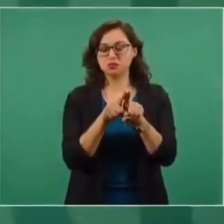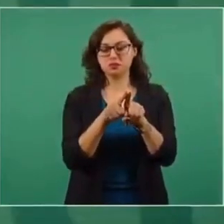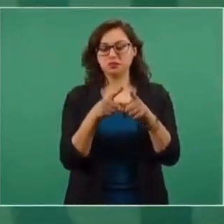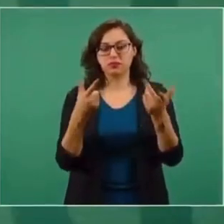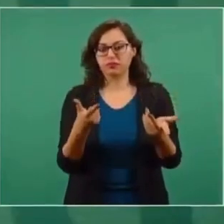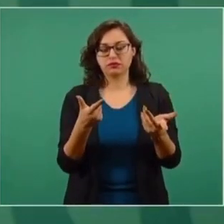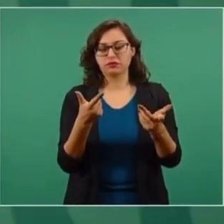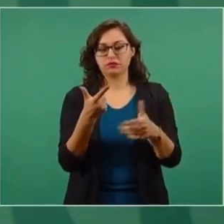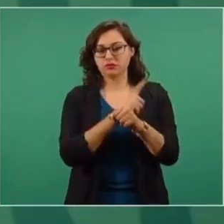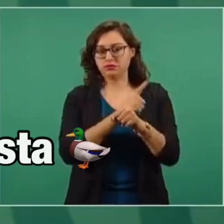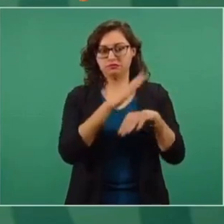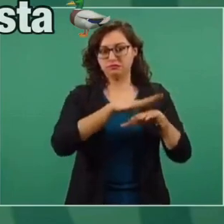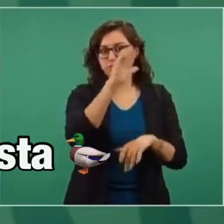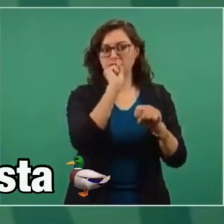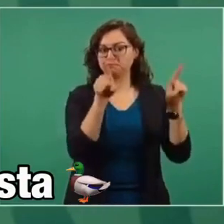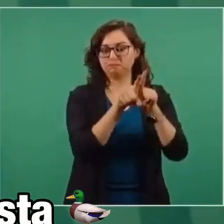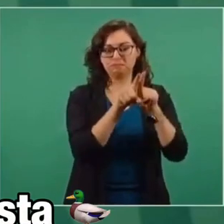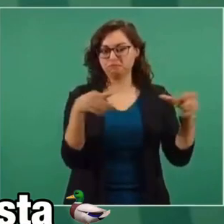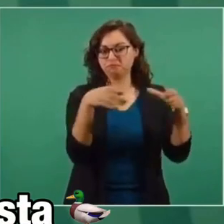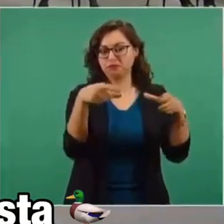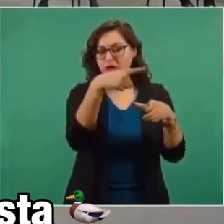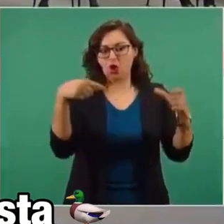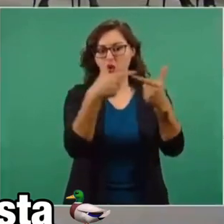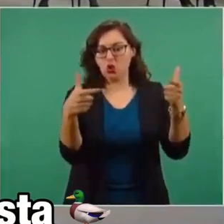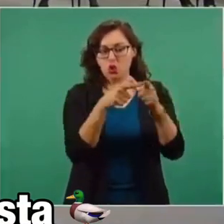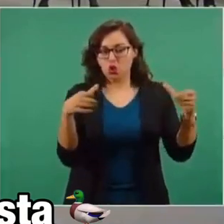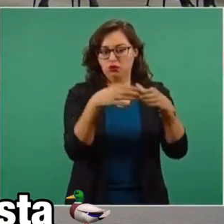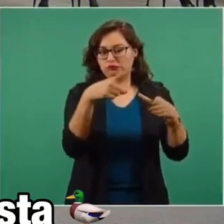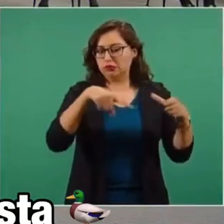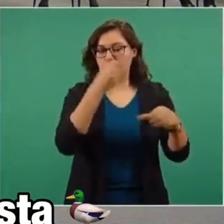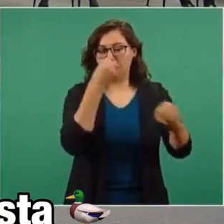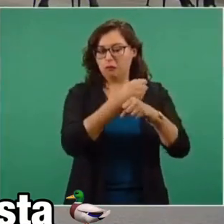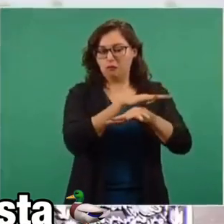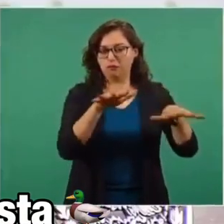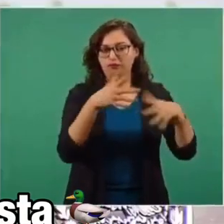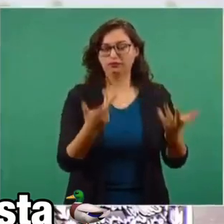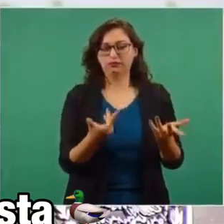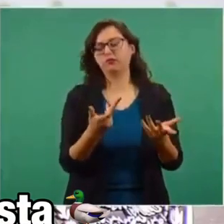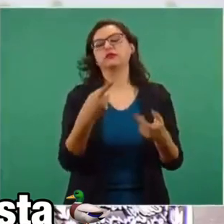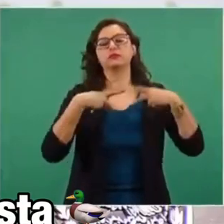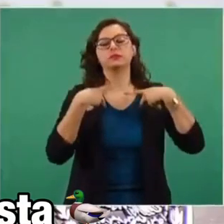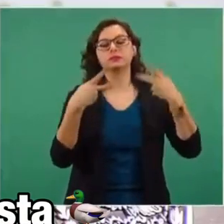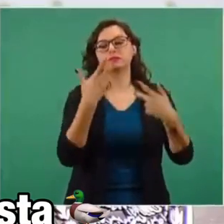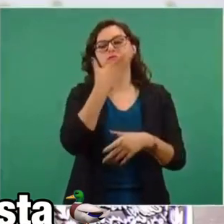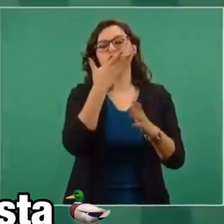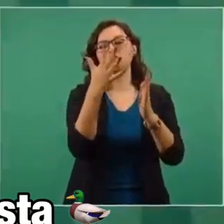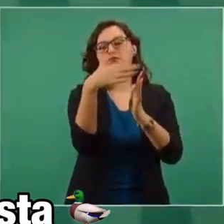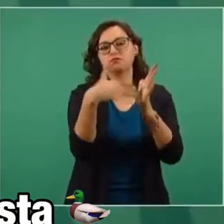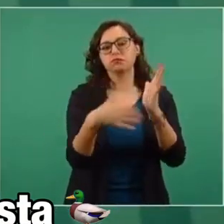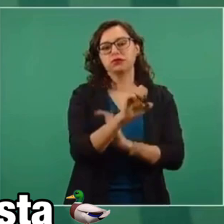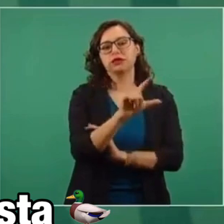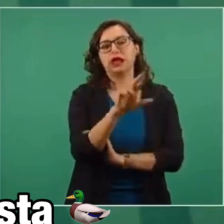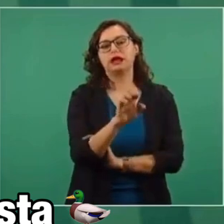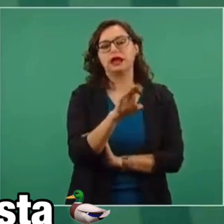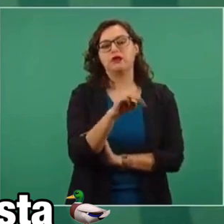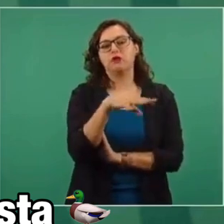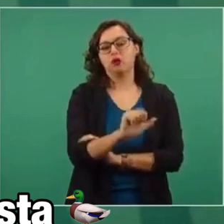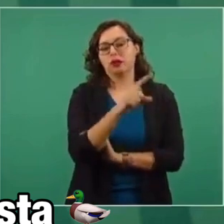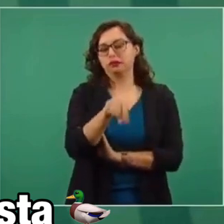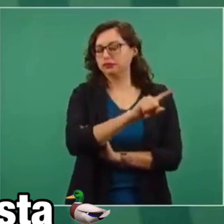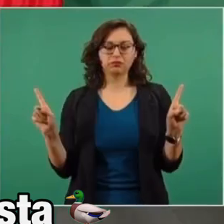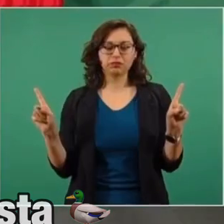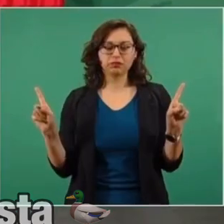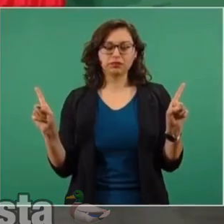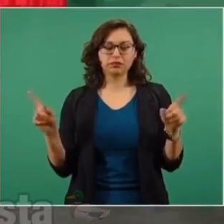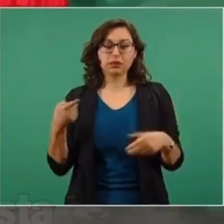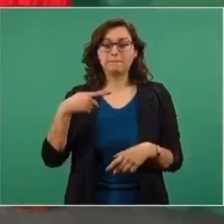de licenciatura para arriba. Ahí pega más. O los lectores del Reforma, de ese sector, de ese